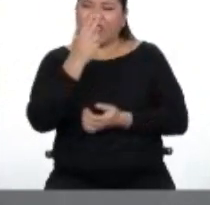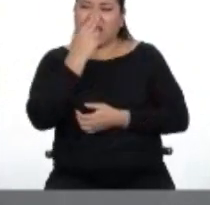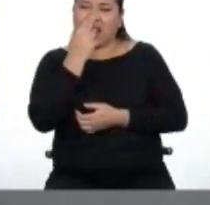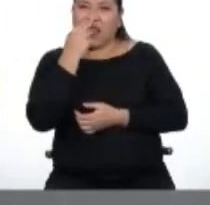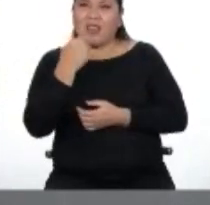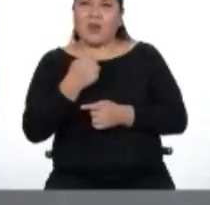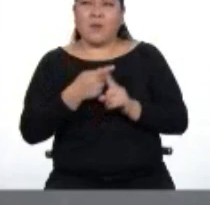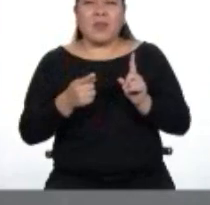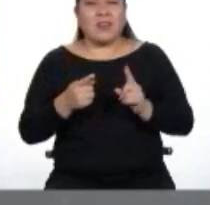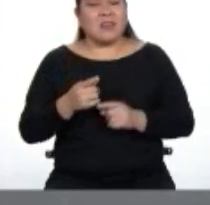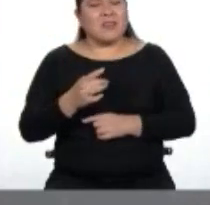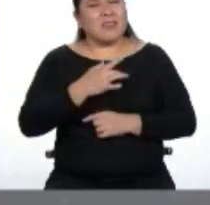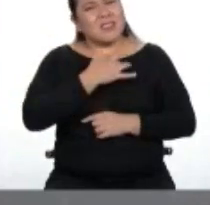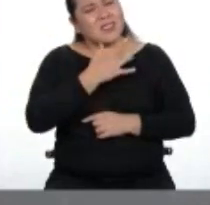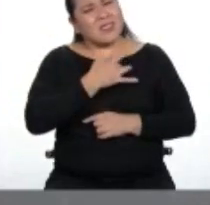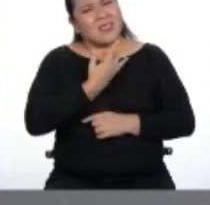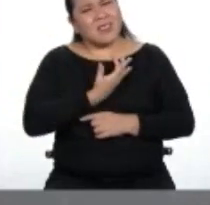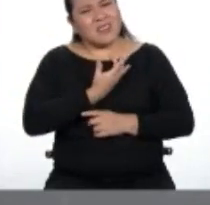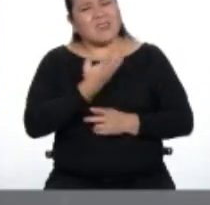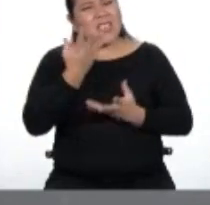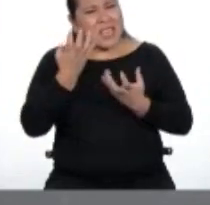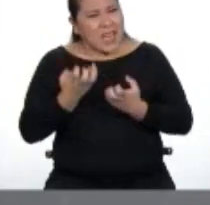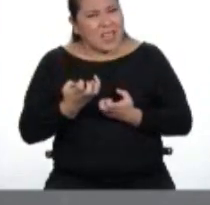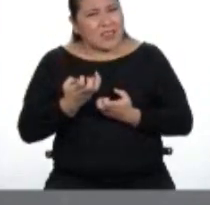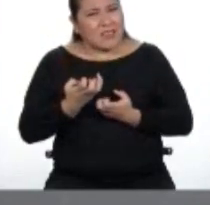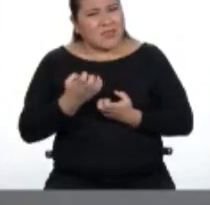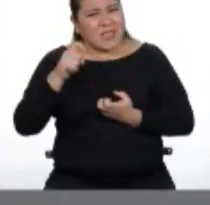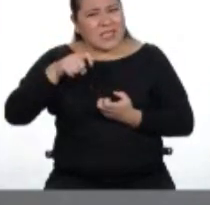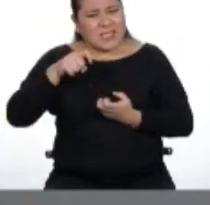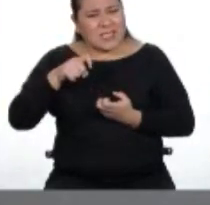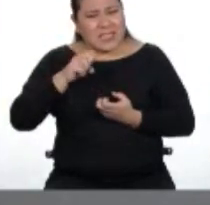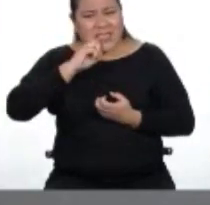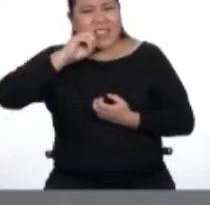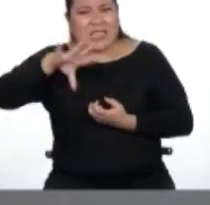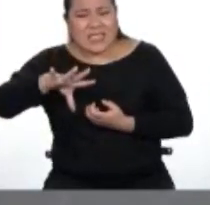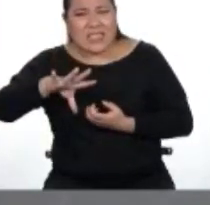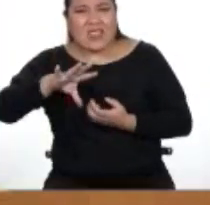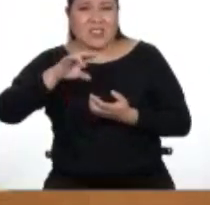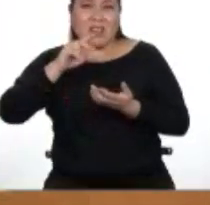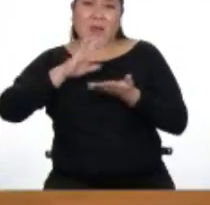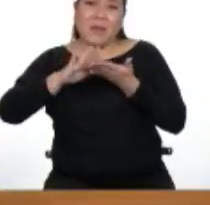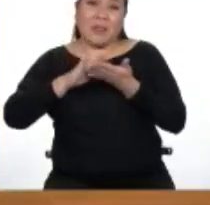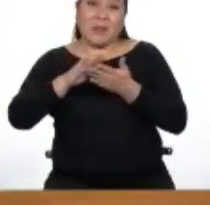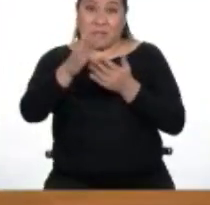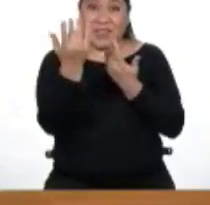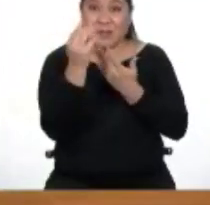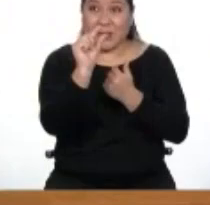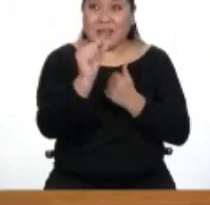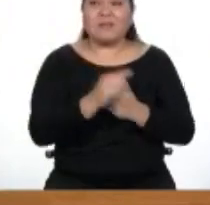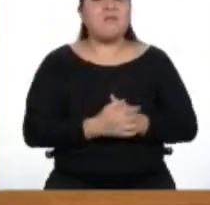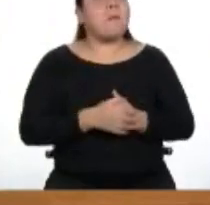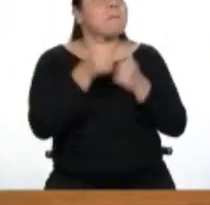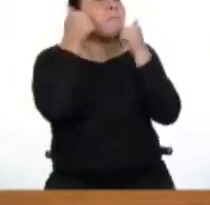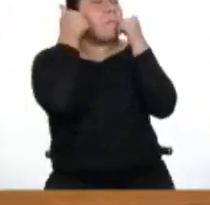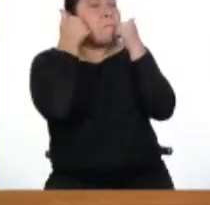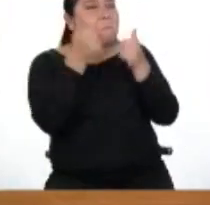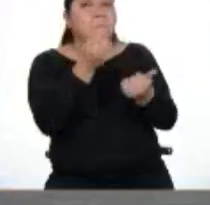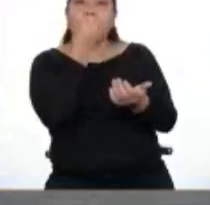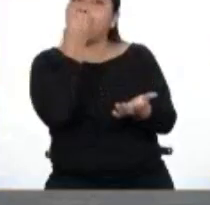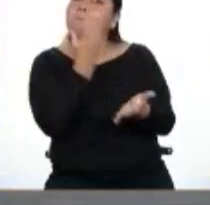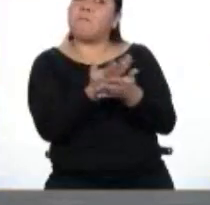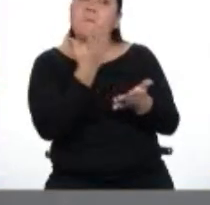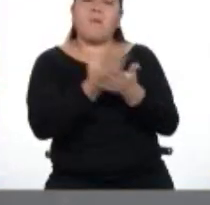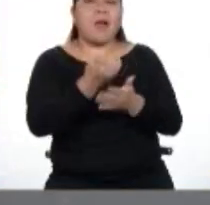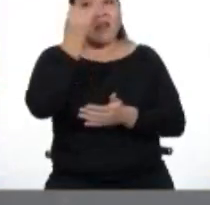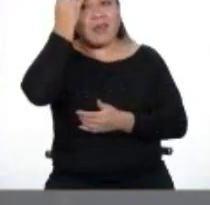siento una gran necesidad de decirle perdón. Así que espérennos un instante, ¿ok? Es una excelente idea.